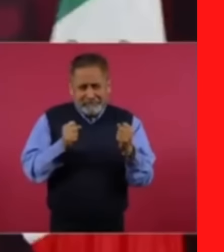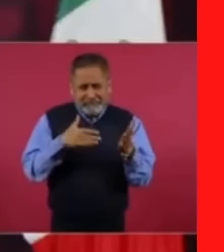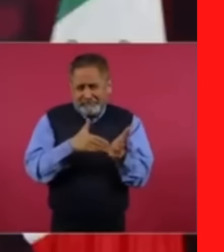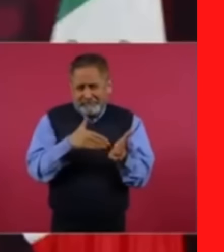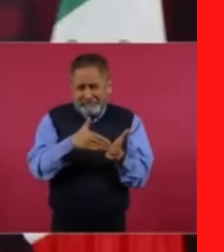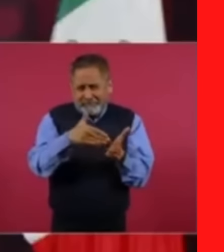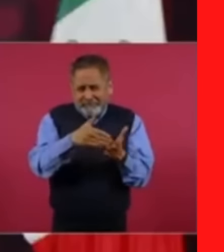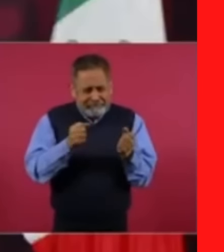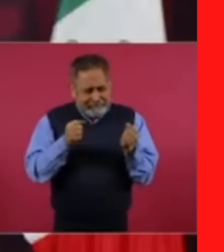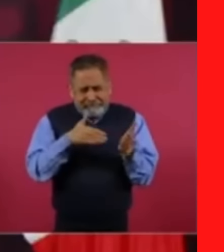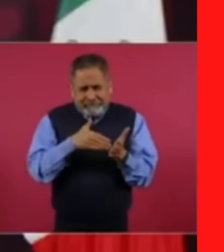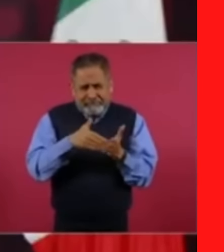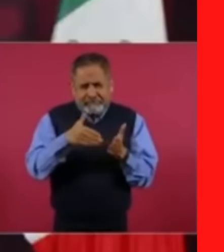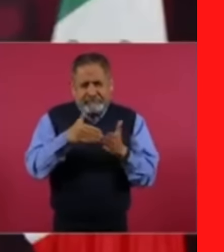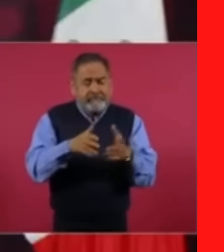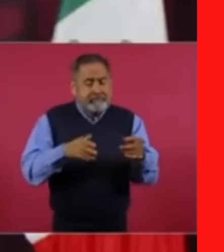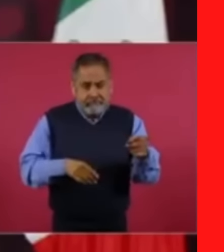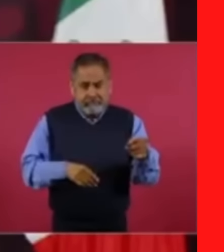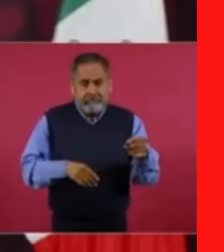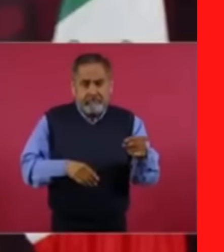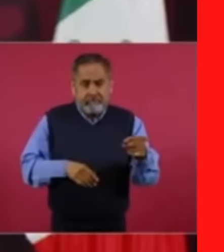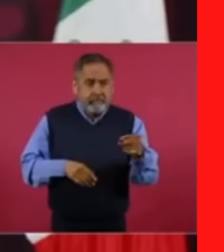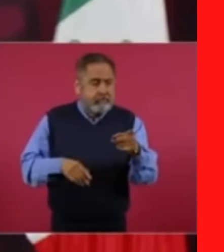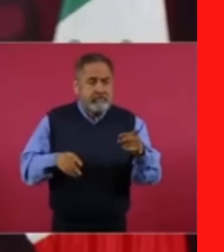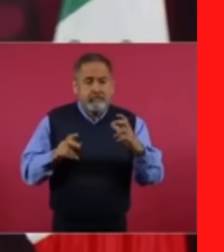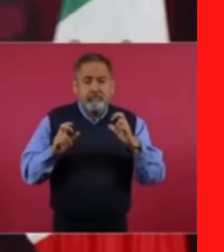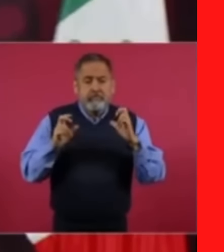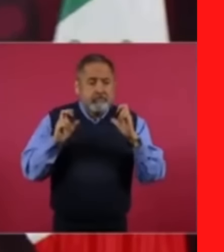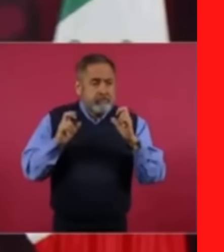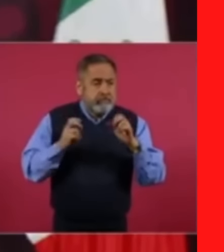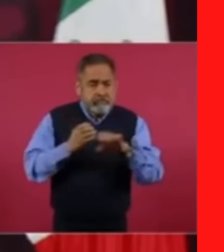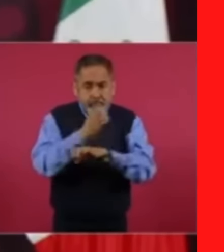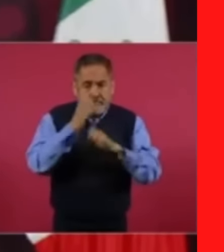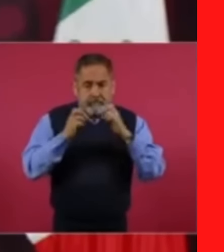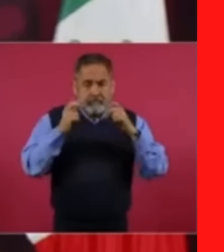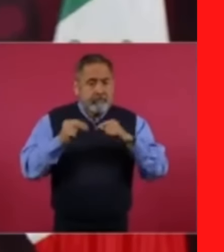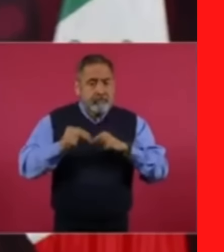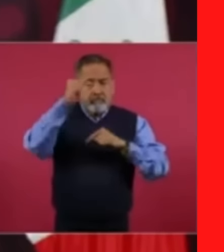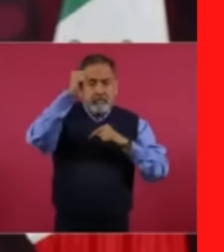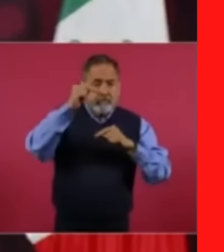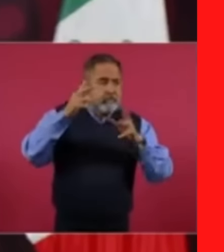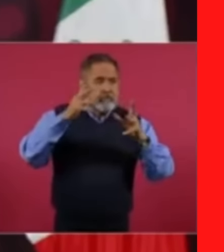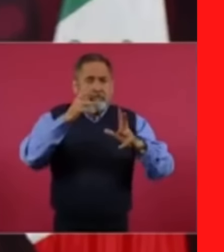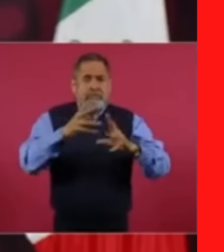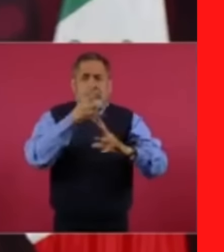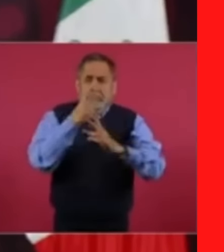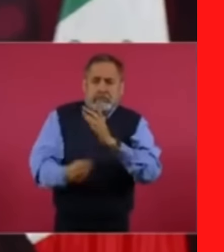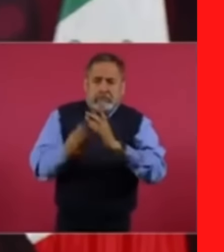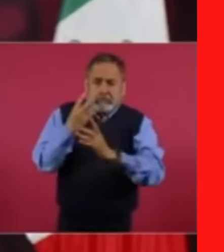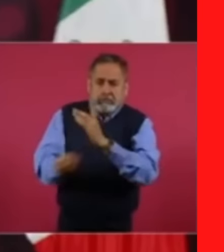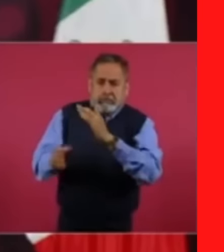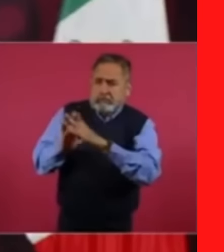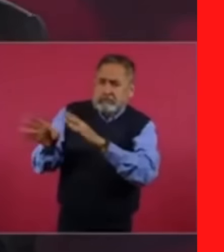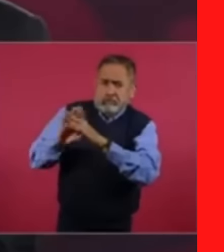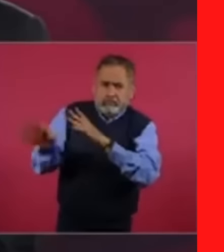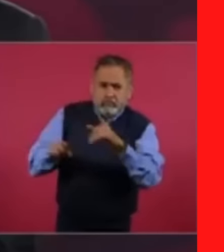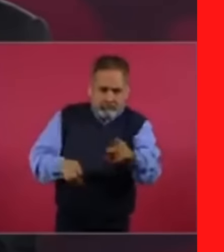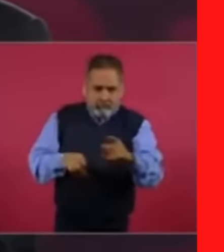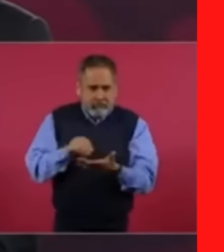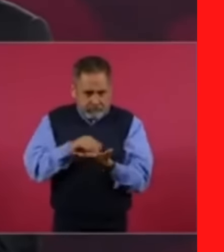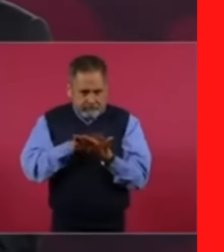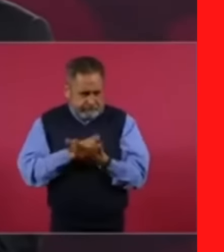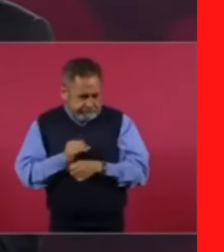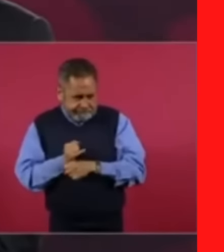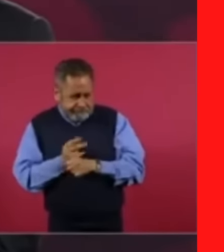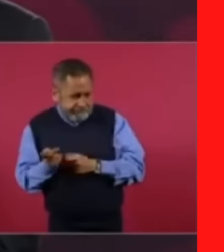de los estados del norte. Haz un reportaje ahora